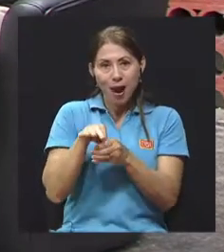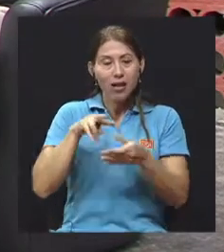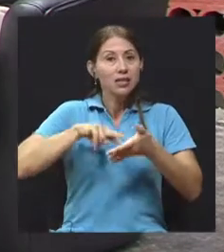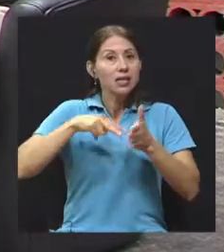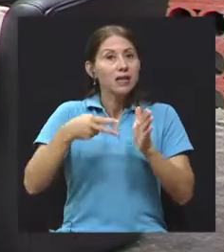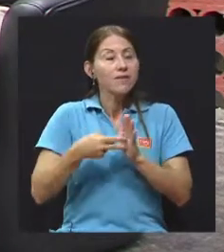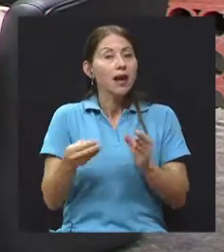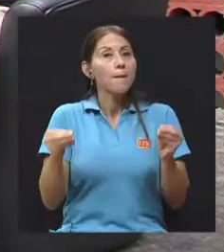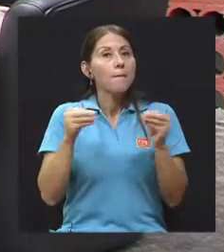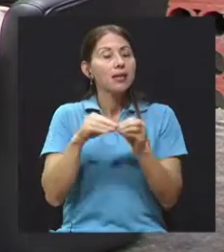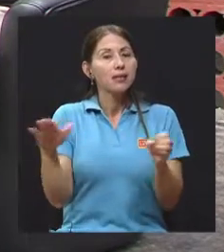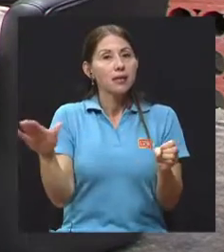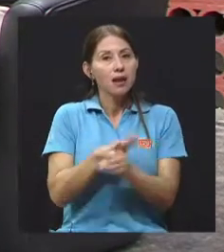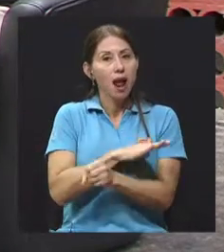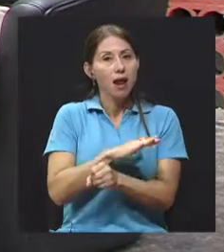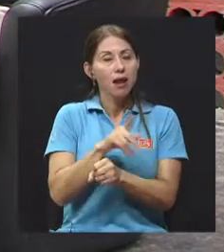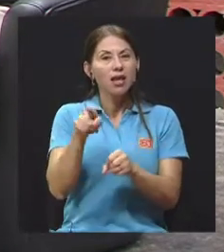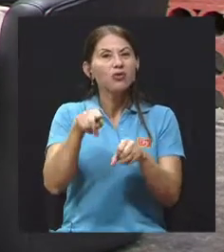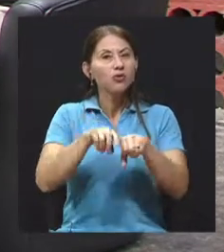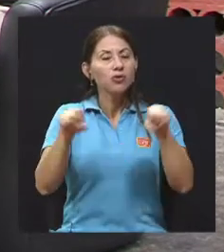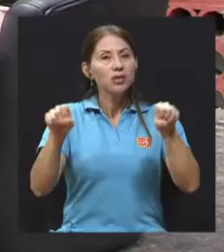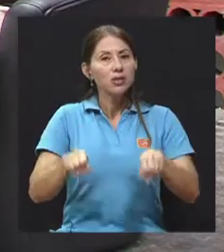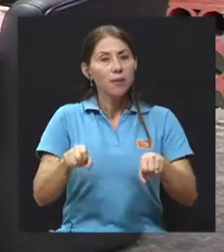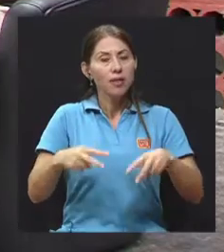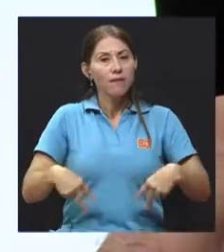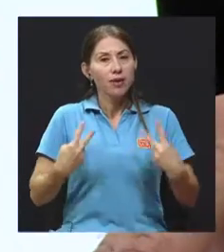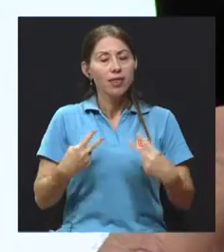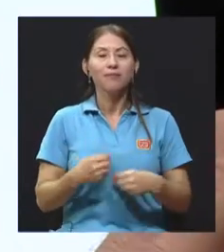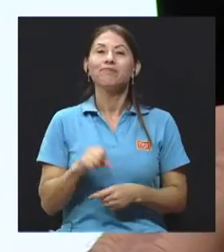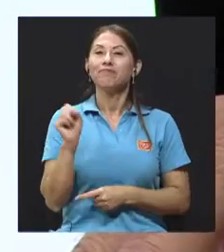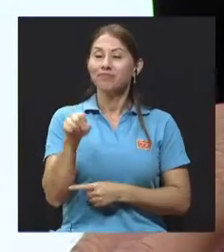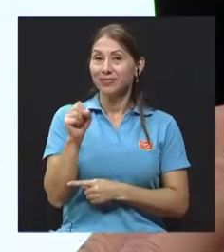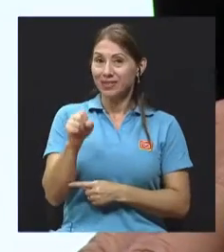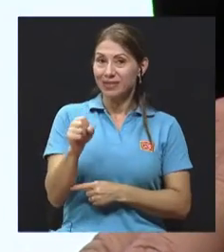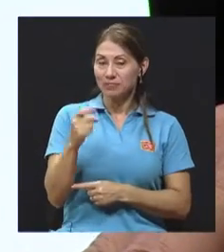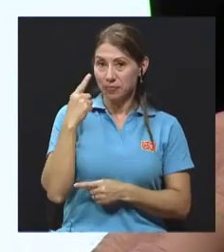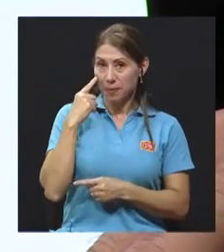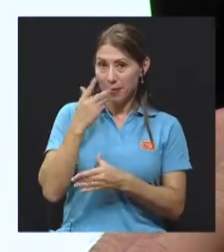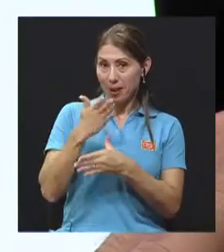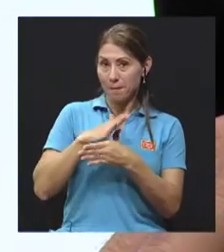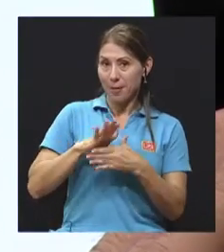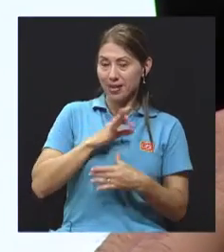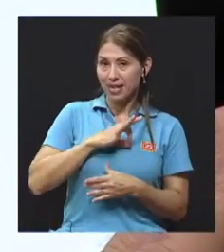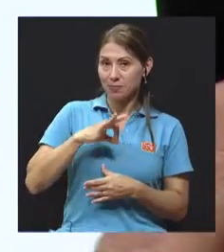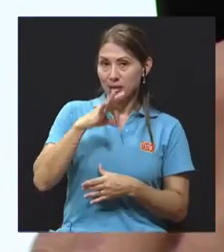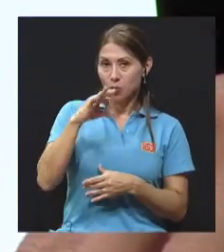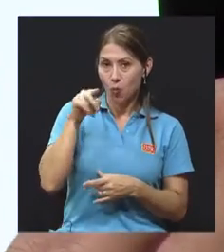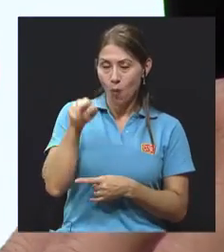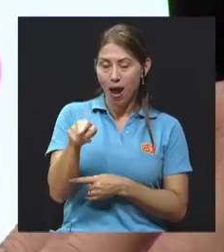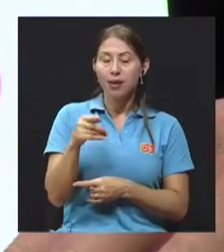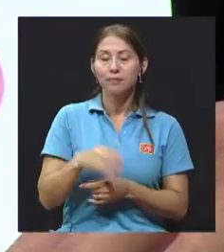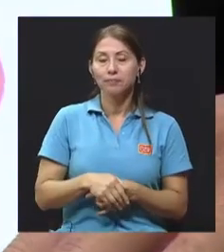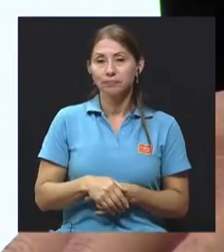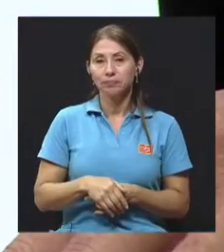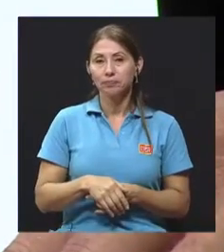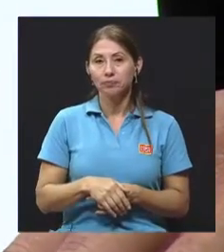integral, esto es un sistema de vida, una forma de vida. Aquí en la parte espiritual de salud y esto,